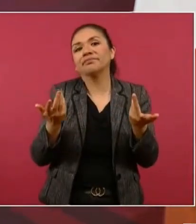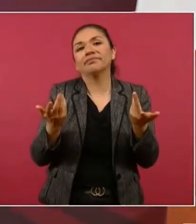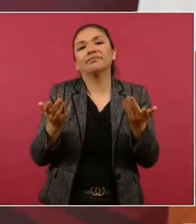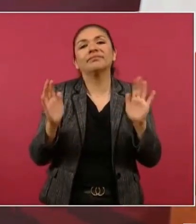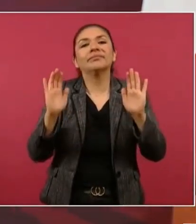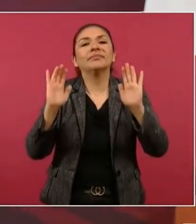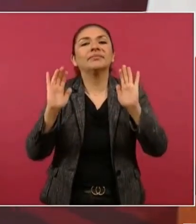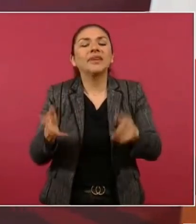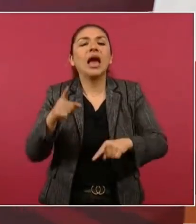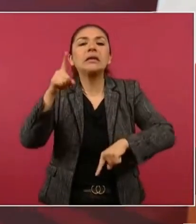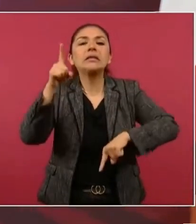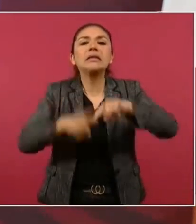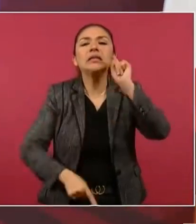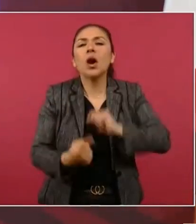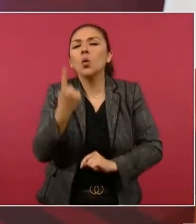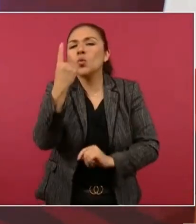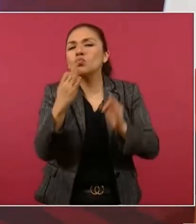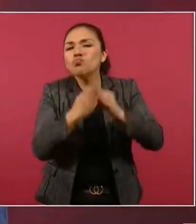variable corrupción.